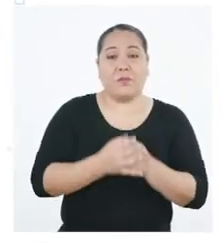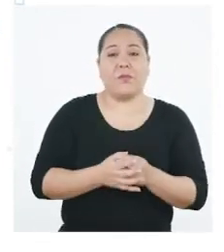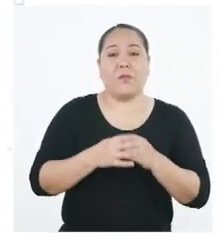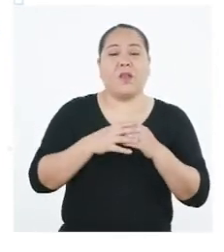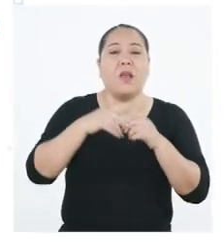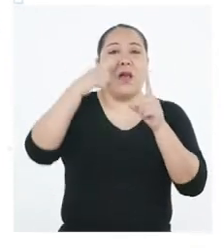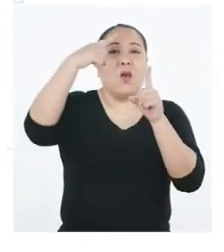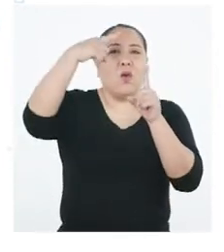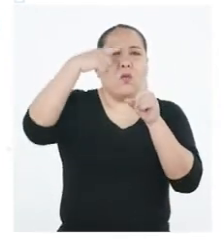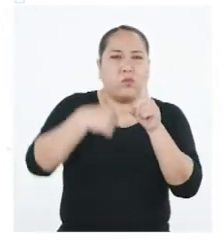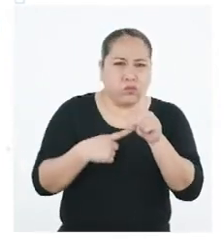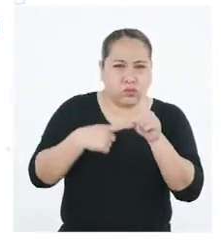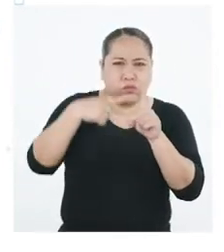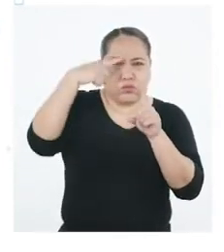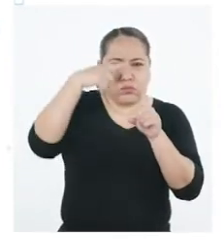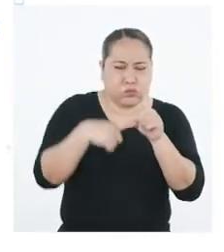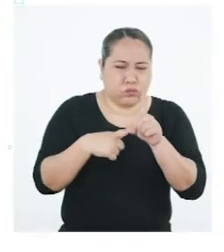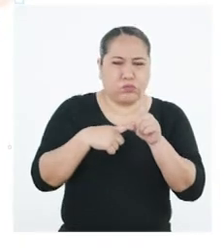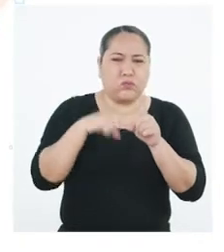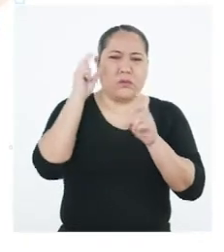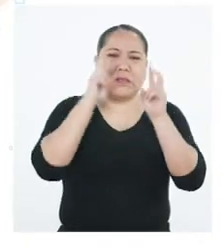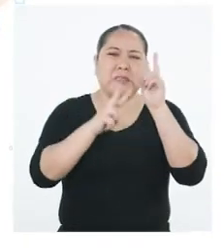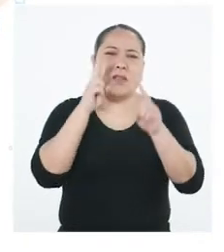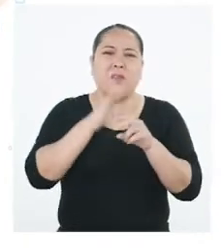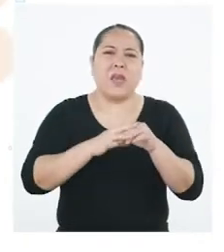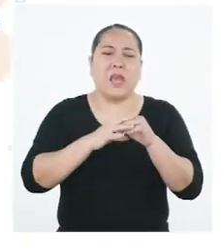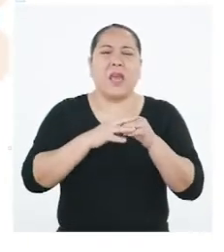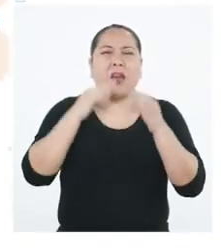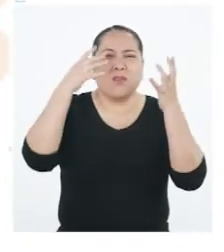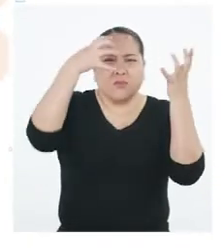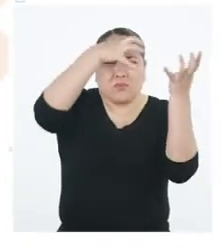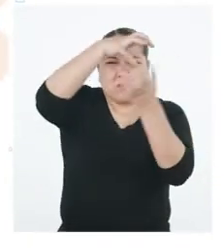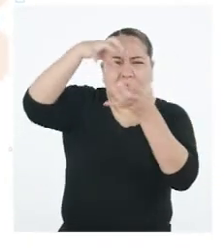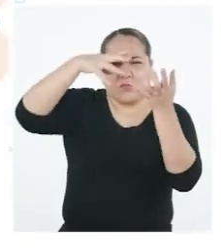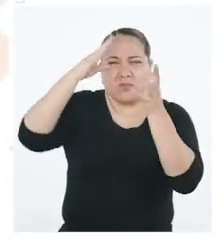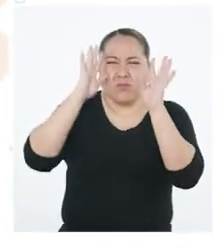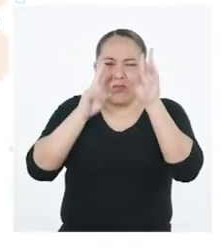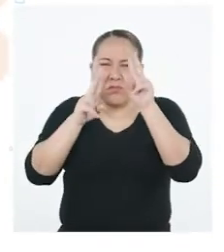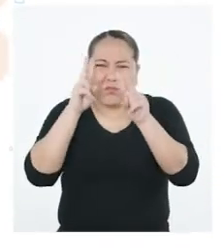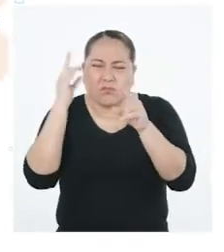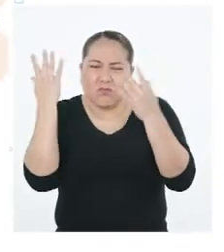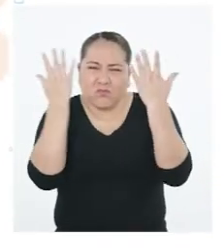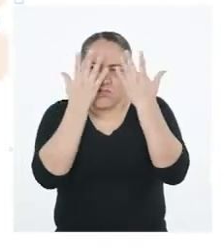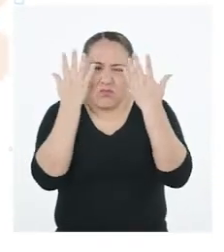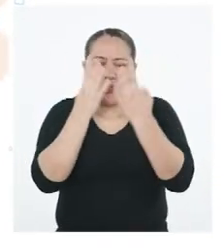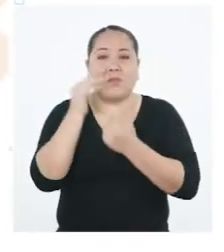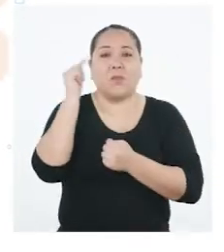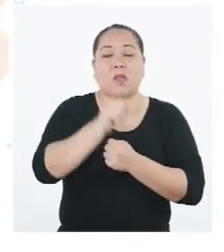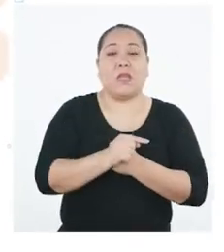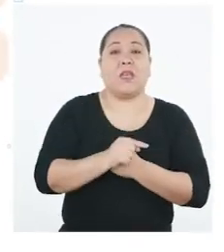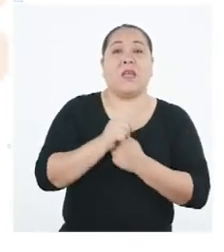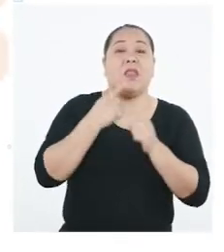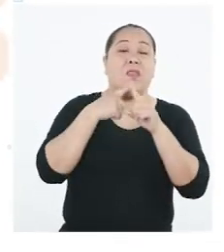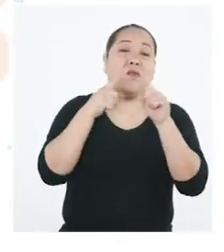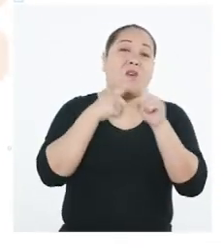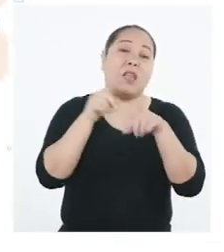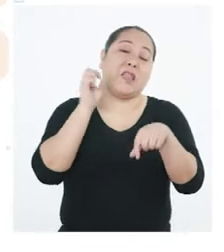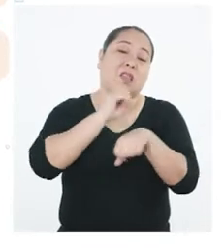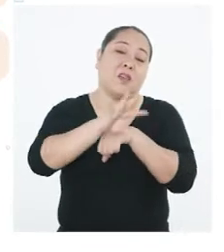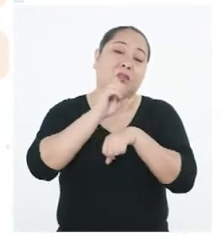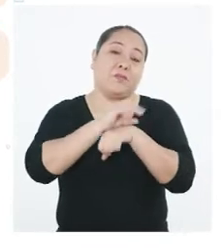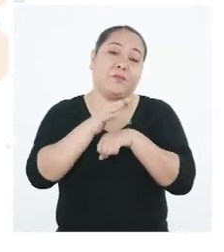caídas bruscas de temperatura y la presencia de niebla y neblina, lo que requiere seguir una serie de